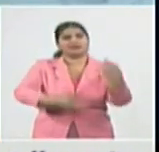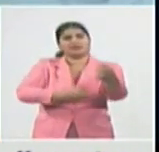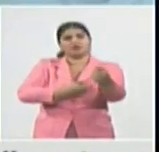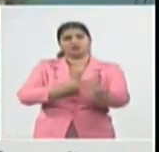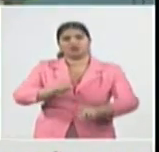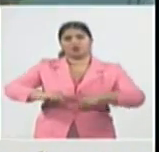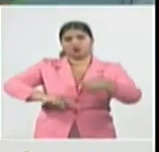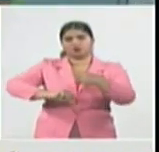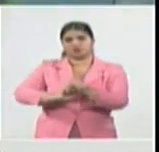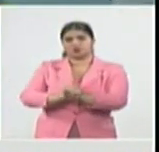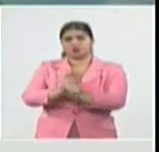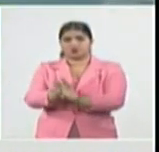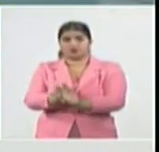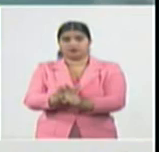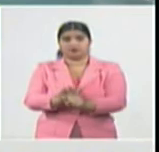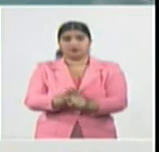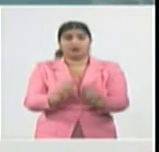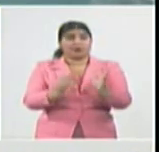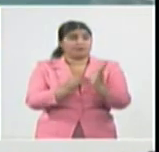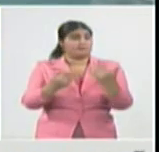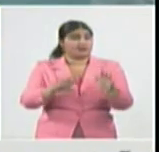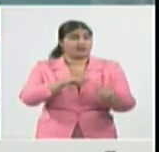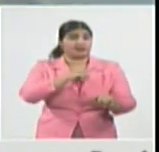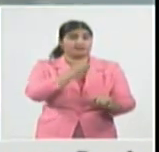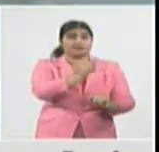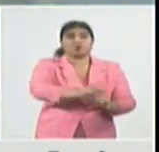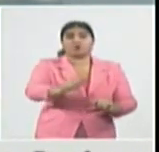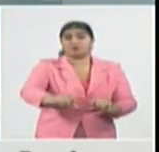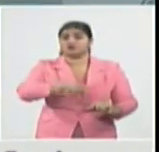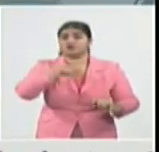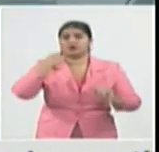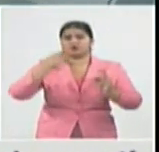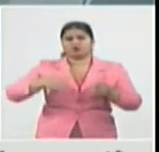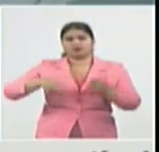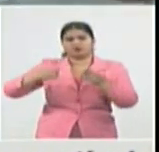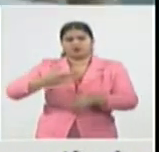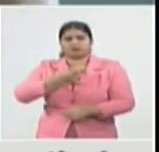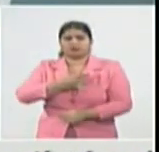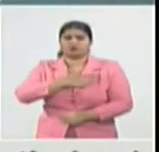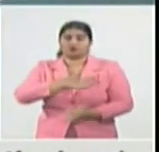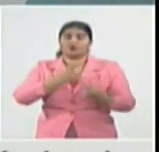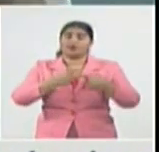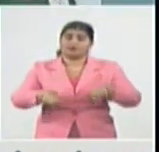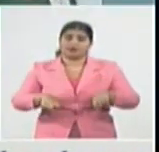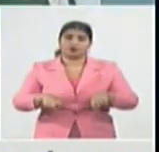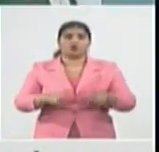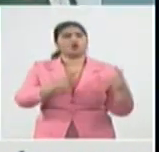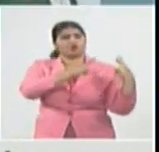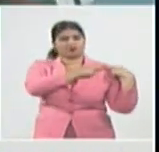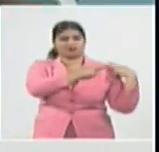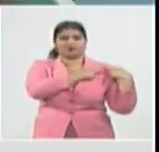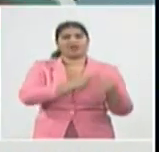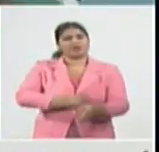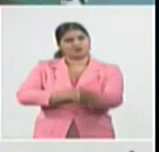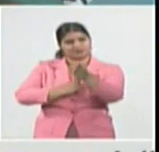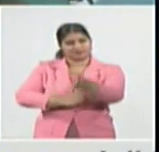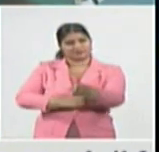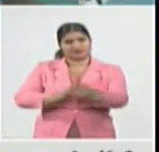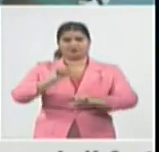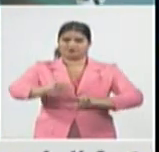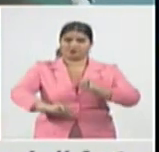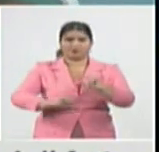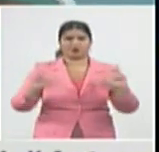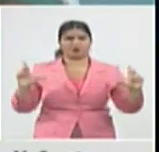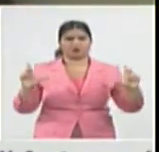vidas es apagada más con la voluntad la responsabilidad y el altruismo que les imponen desde guantánamo isaac